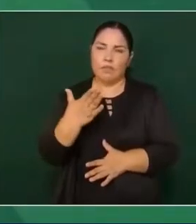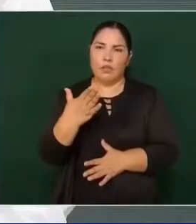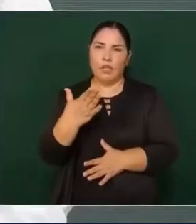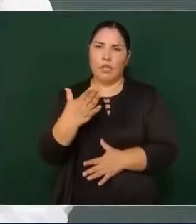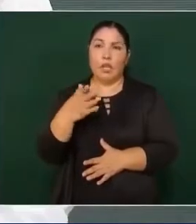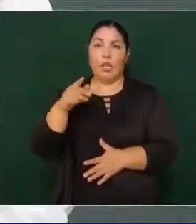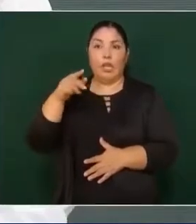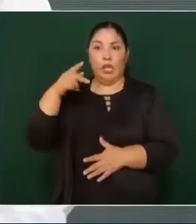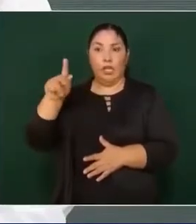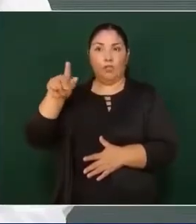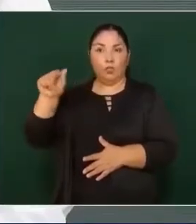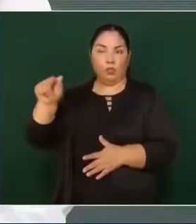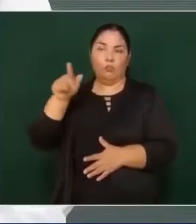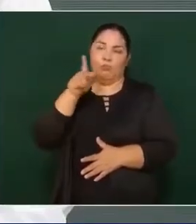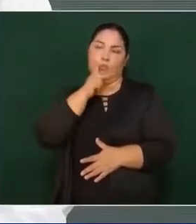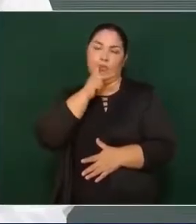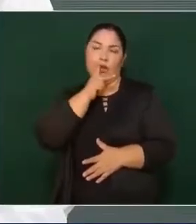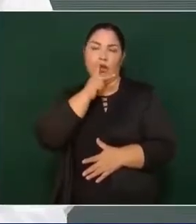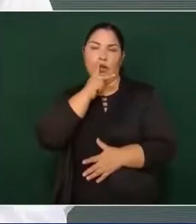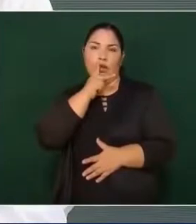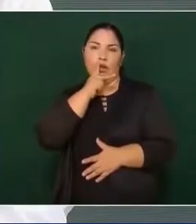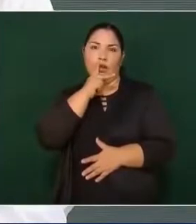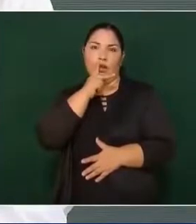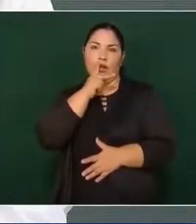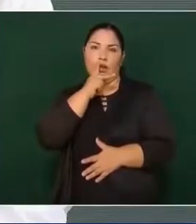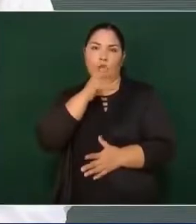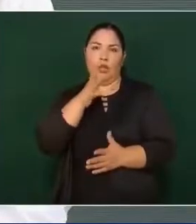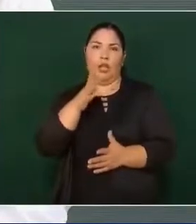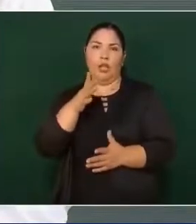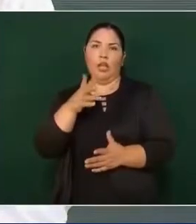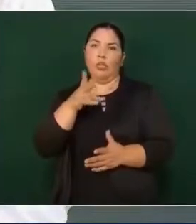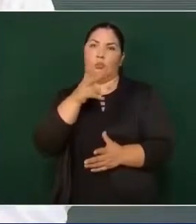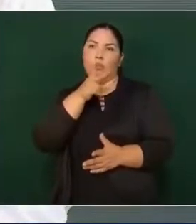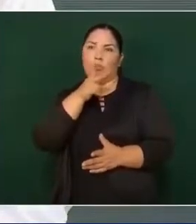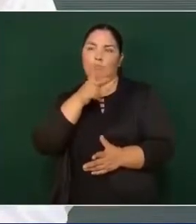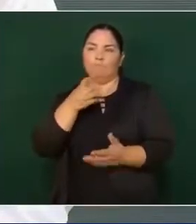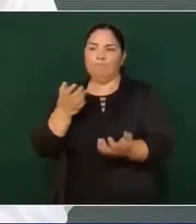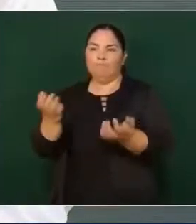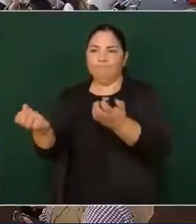Bueno, su papá, que fue el que lo entrenó,